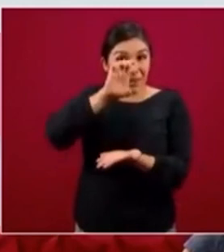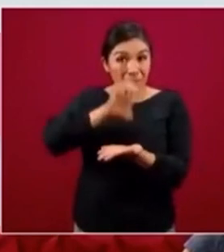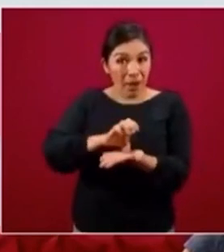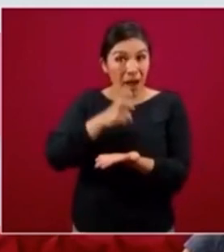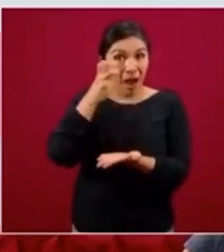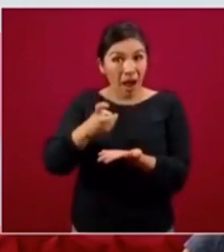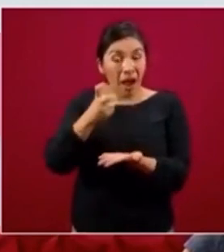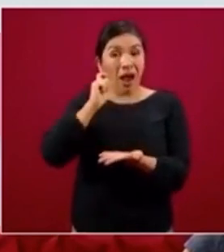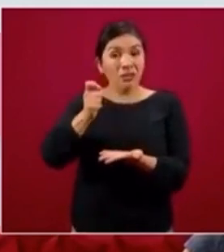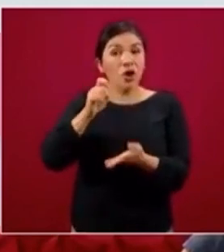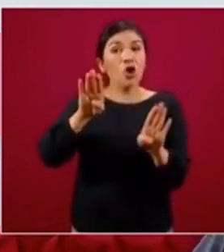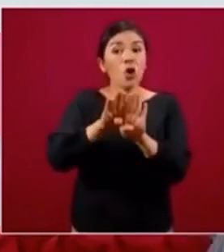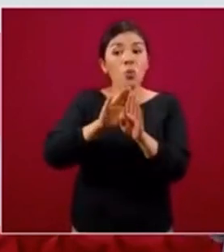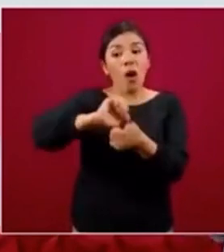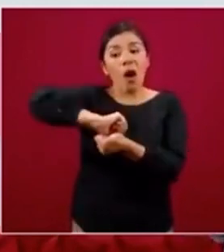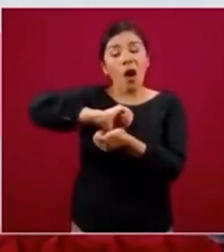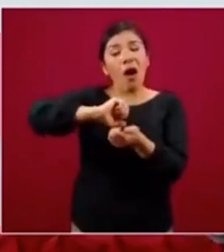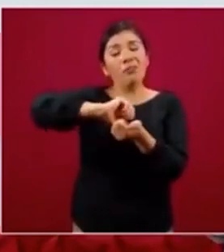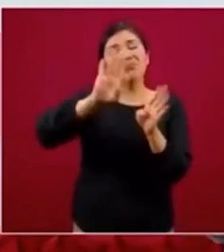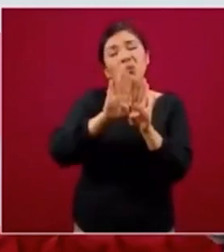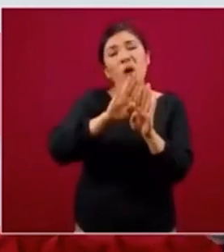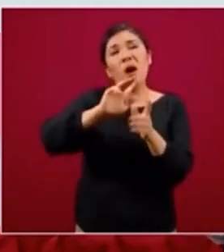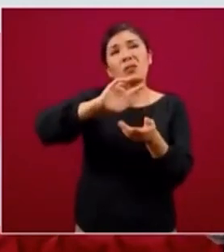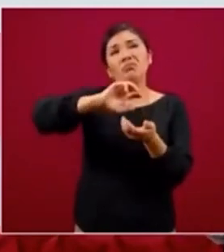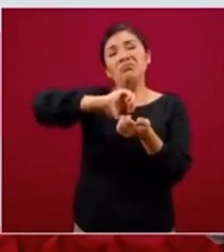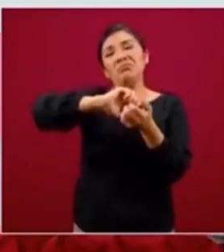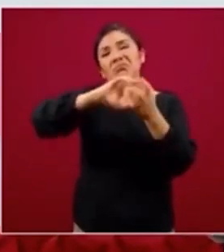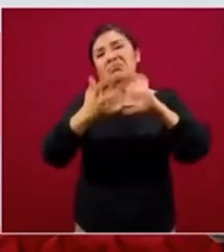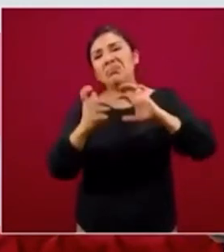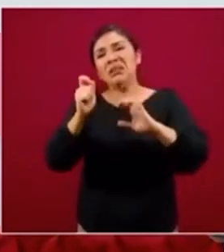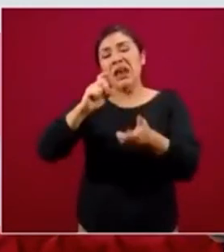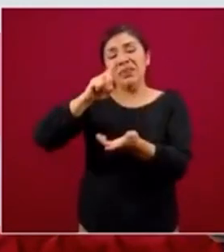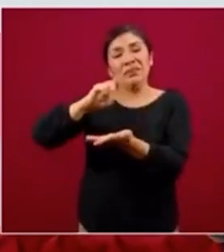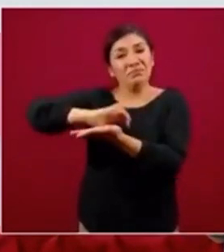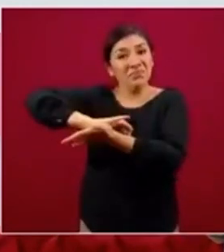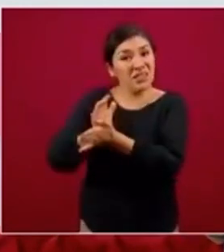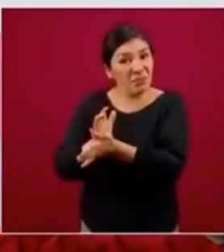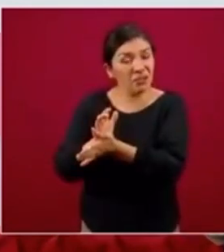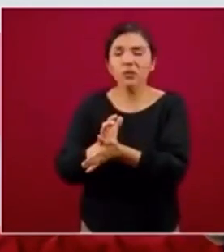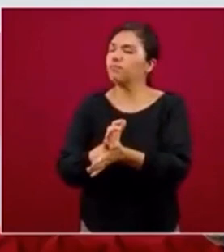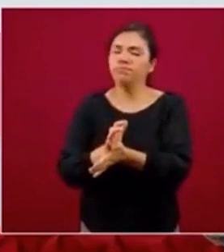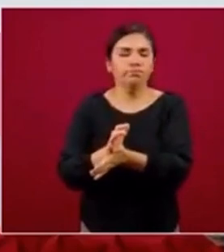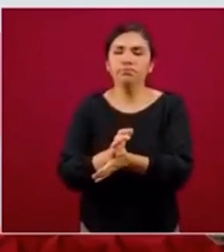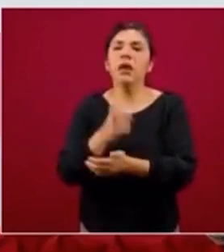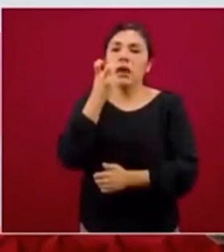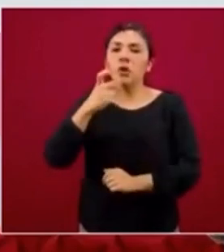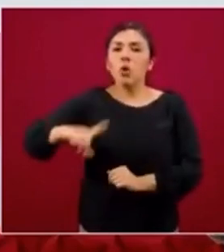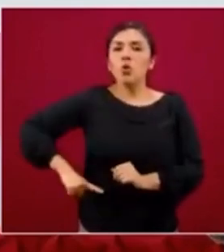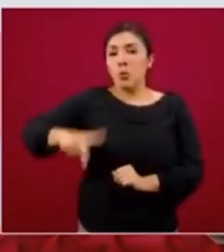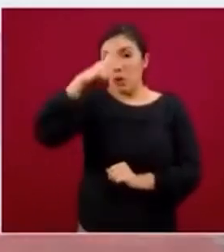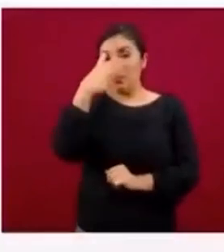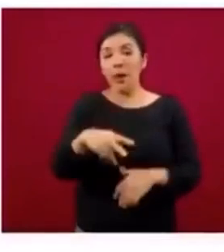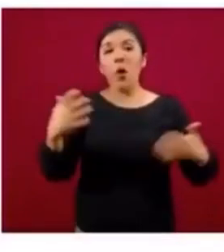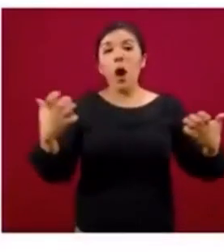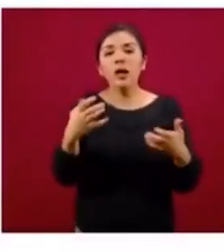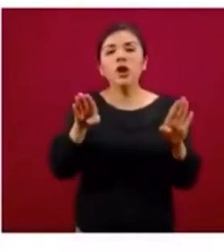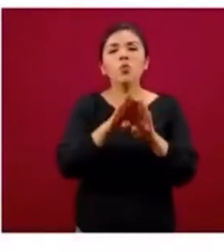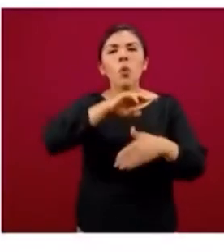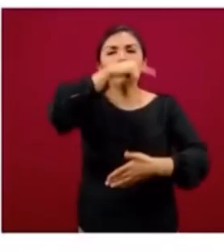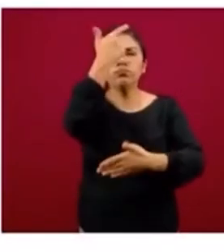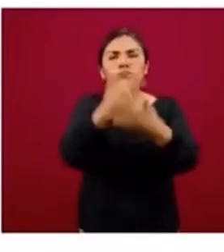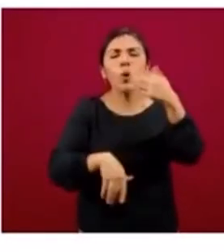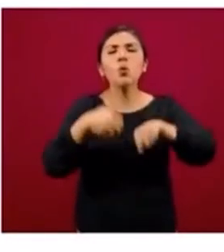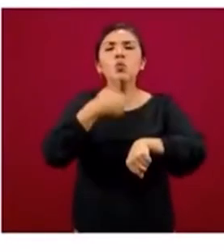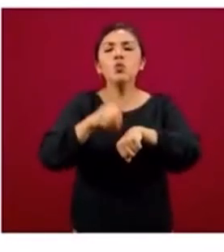en discriminación, eso es lo que está haciendo el gobierno de México, vamos a dar la numeral y un recordatorio de lo que ya se planteó, más de